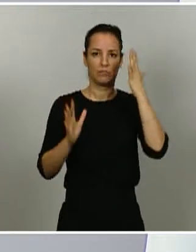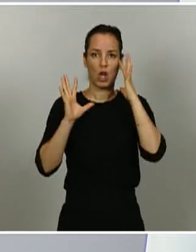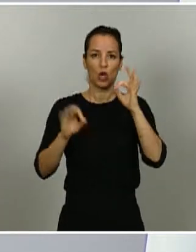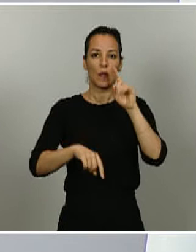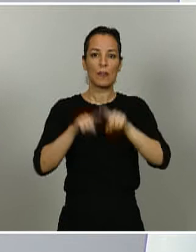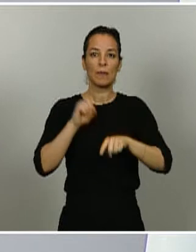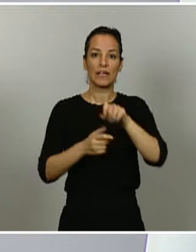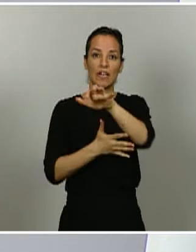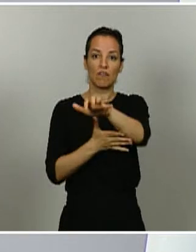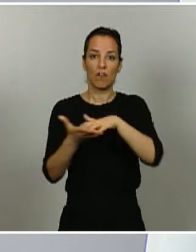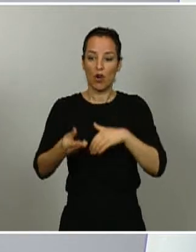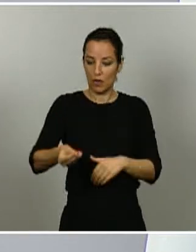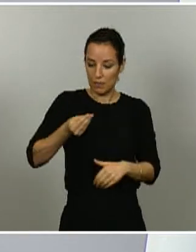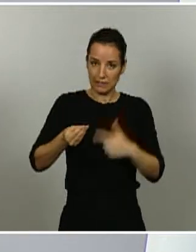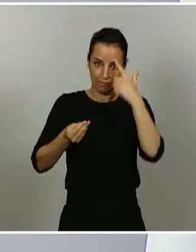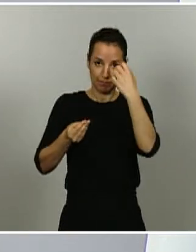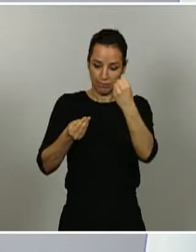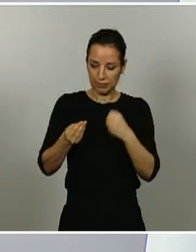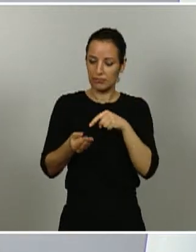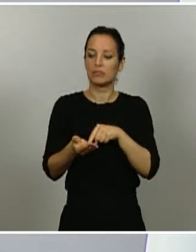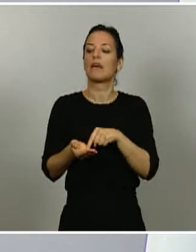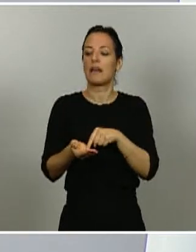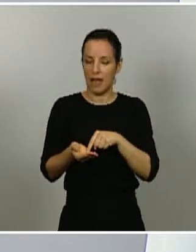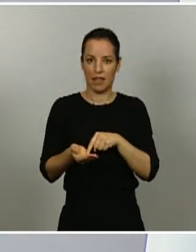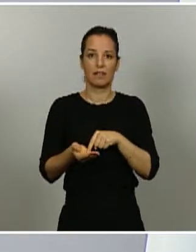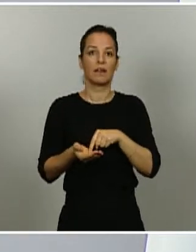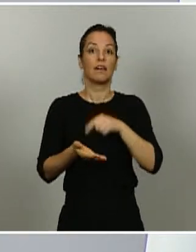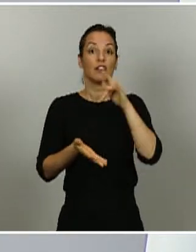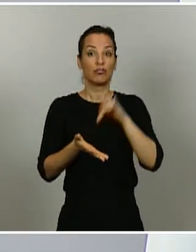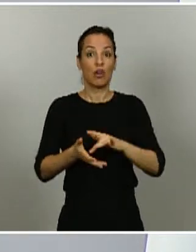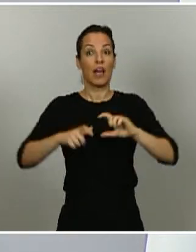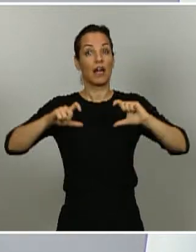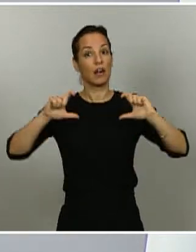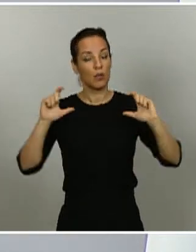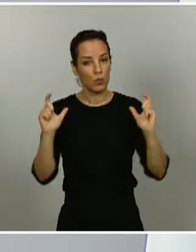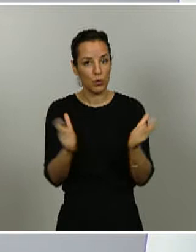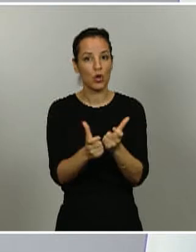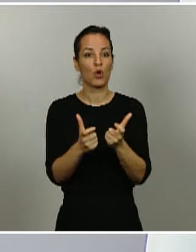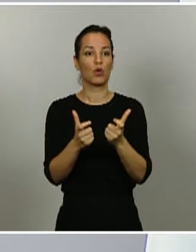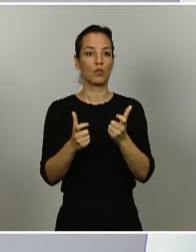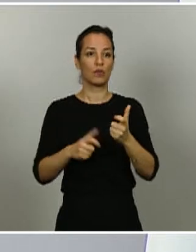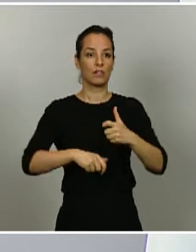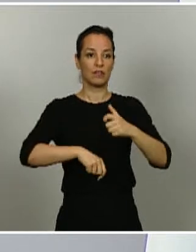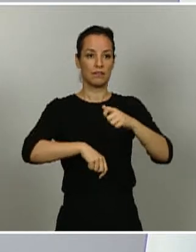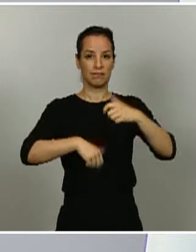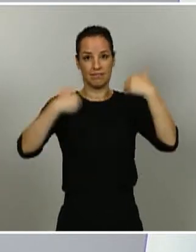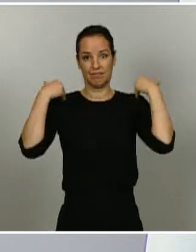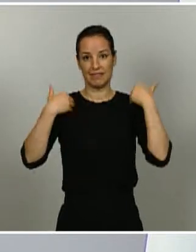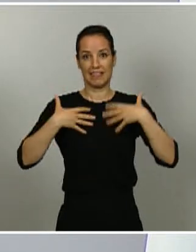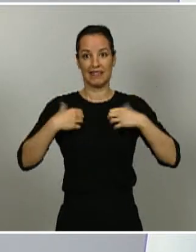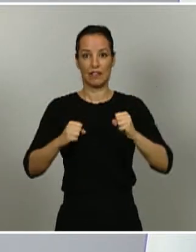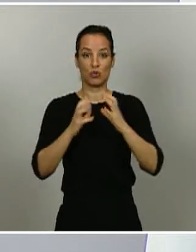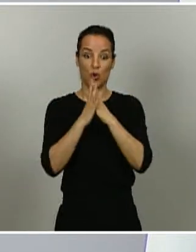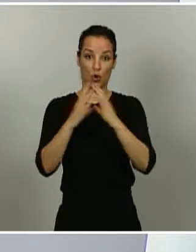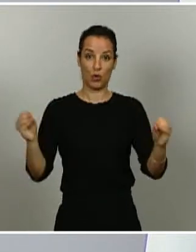nos den los expertos y después de celebrar una reunión bilateral que celebraremos con los responsables sanitarios de la Comunidad Autónoma de Andalucía para valorarlos